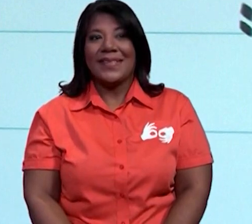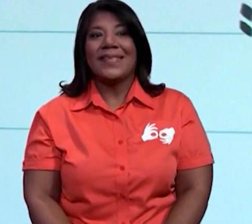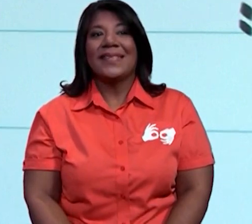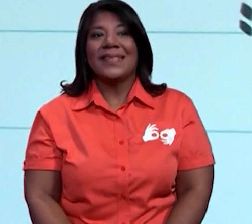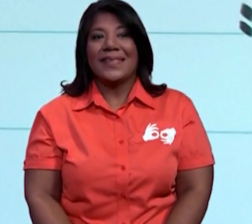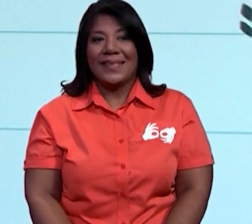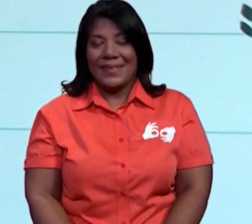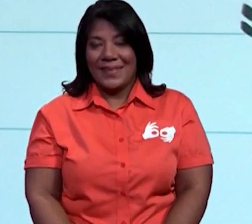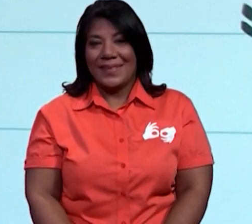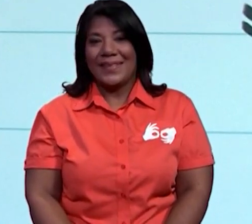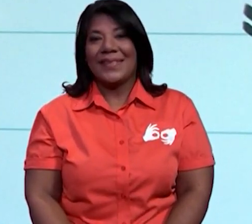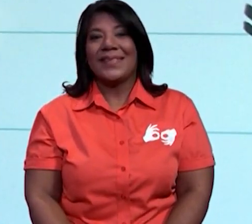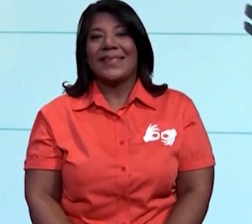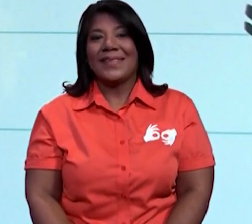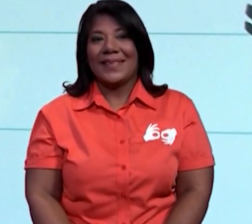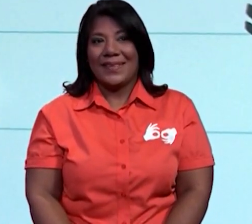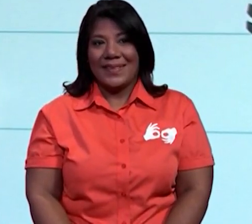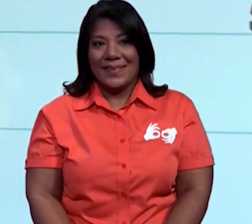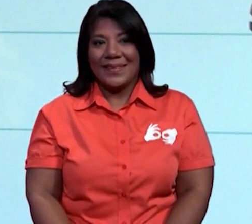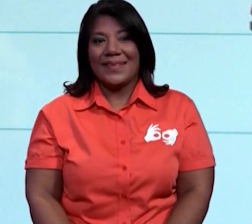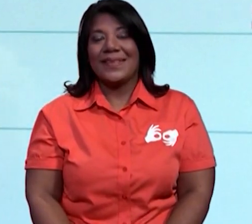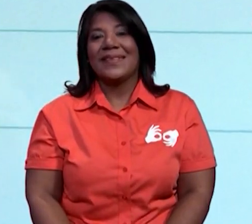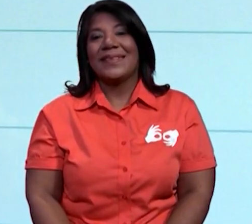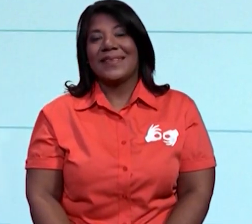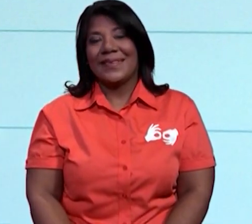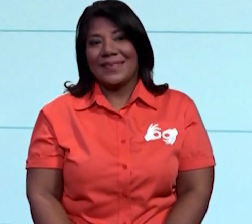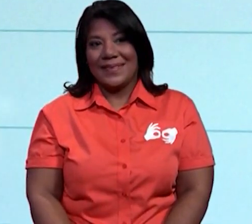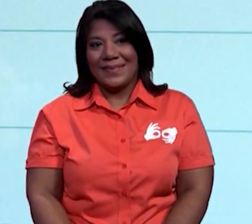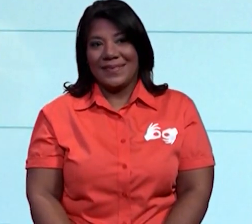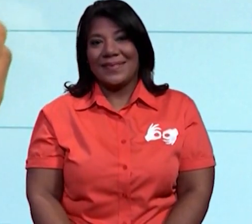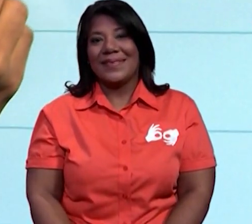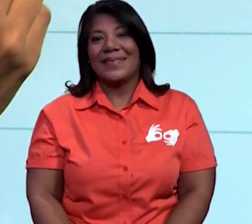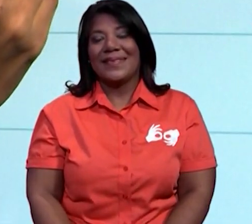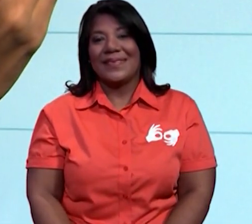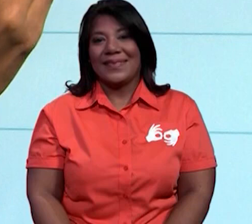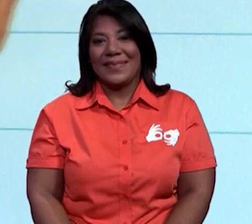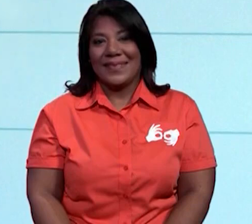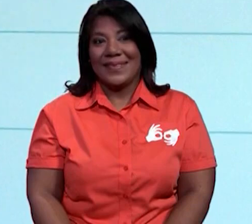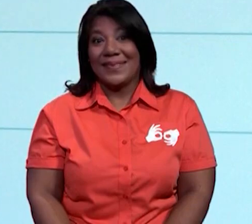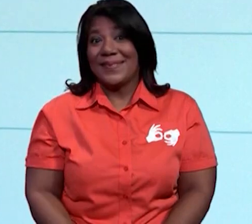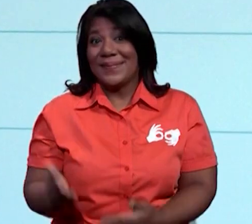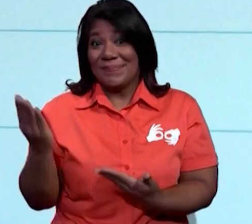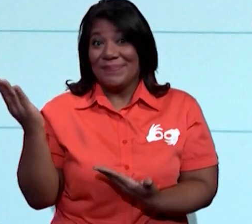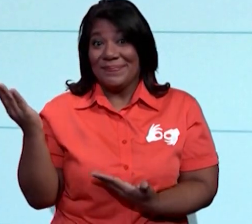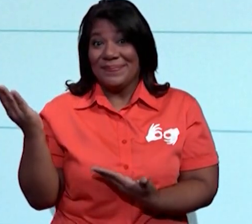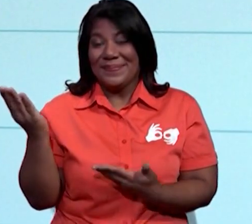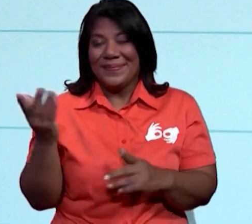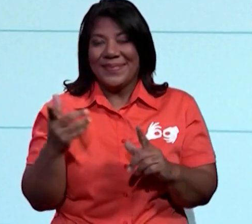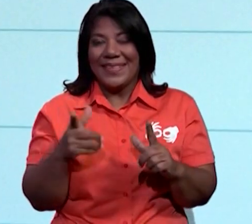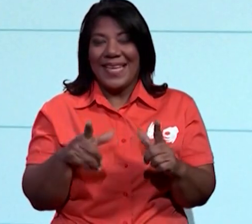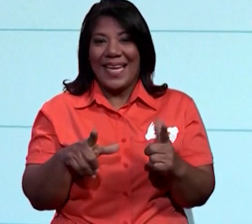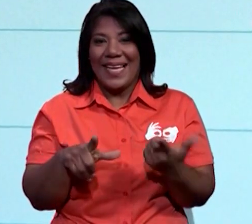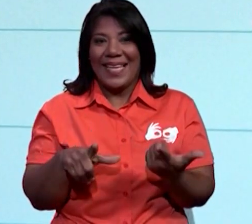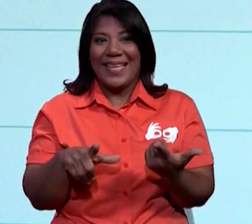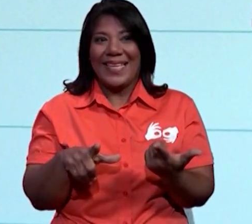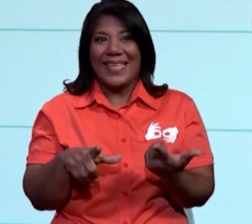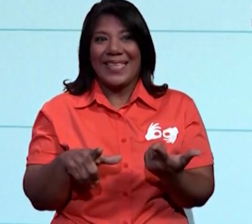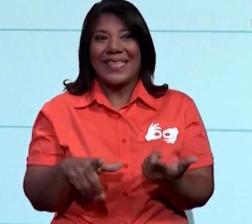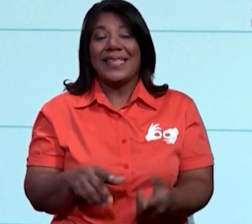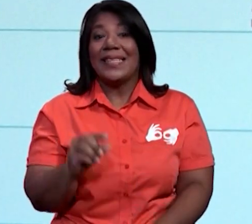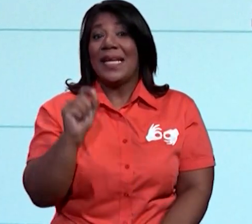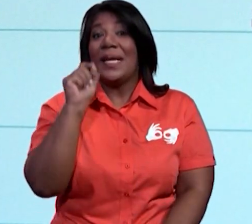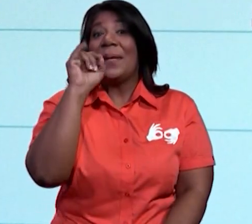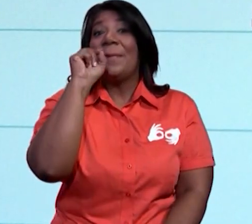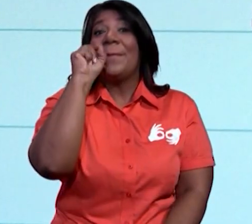curvita que es la E y nuestra Z hacia abajo y hacia arriba y no nos podemos